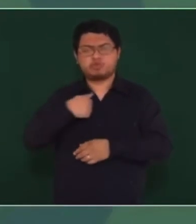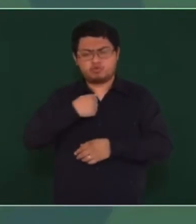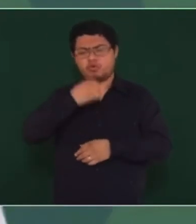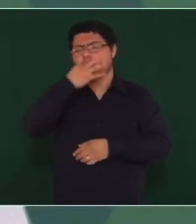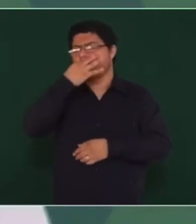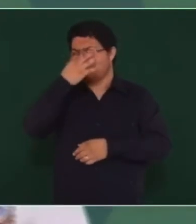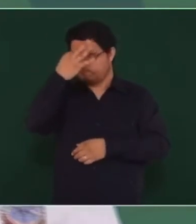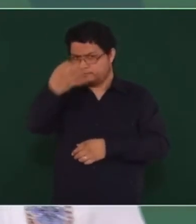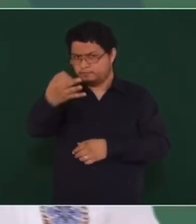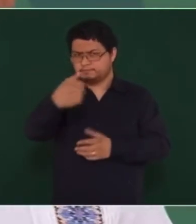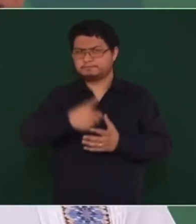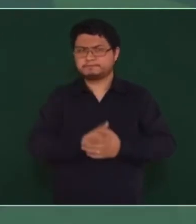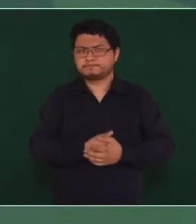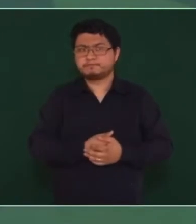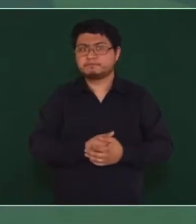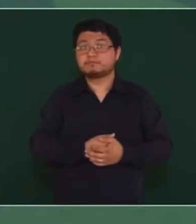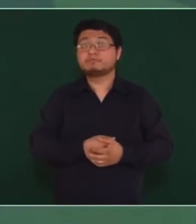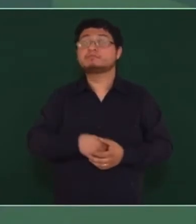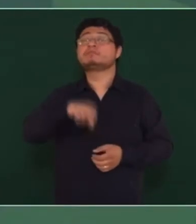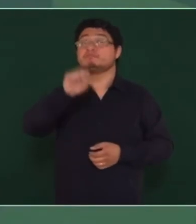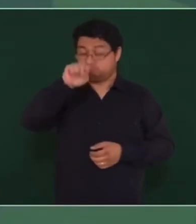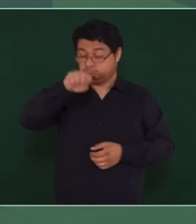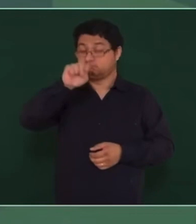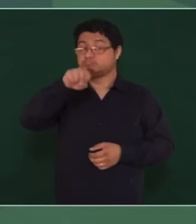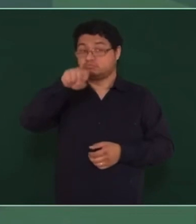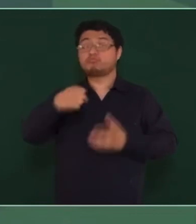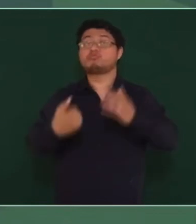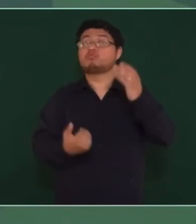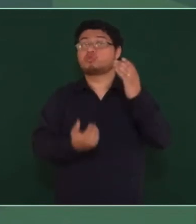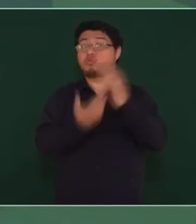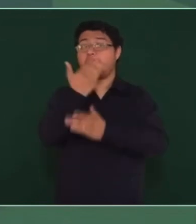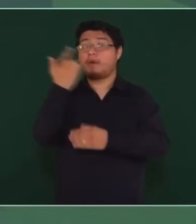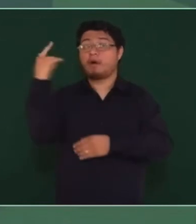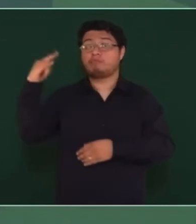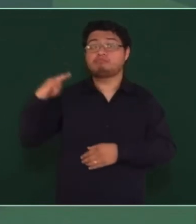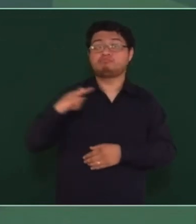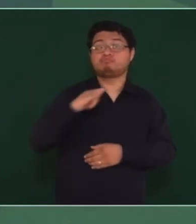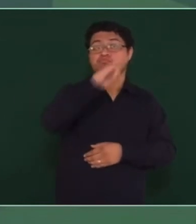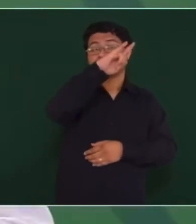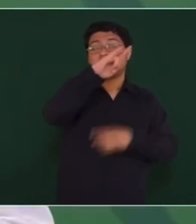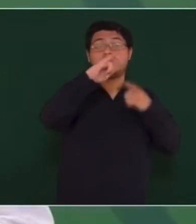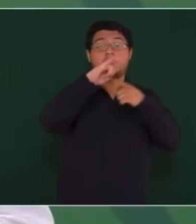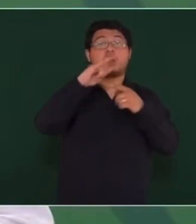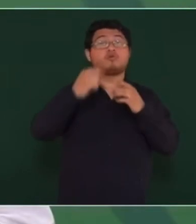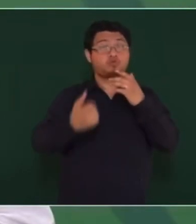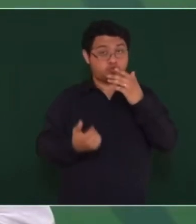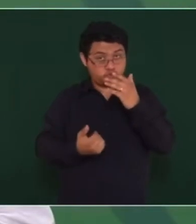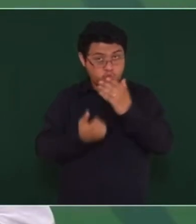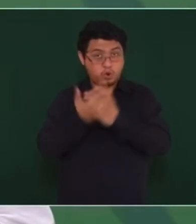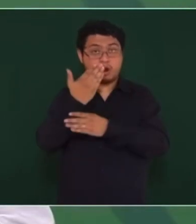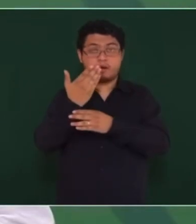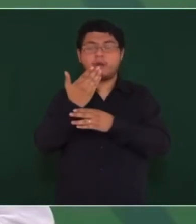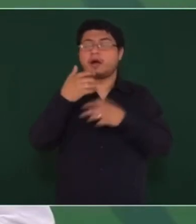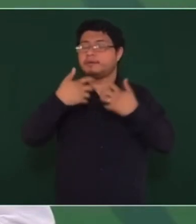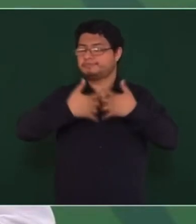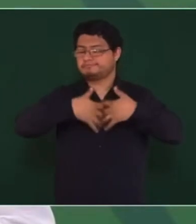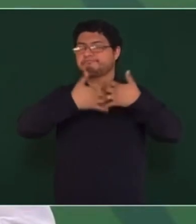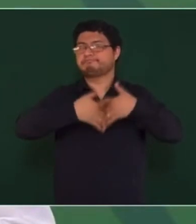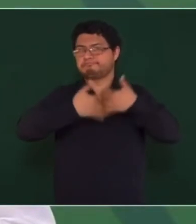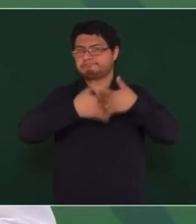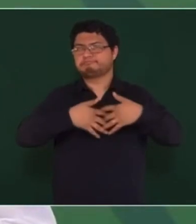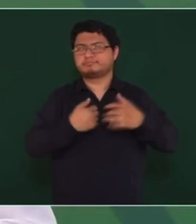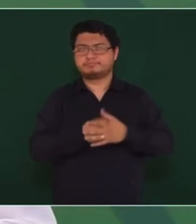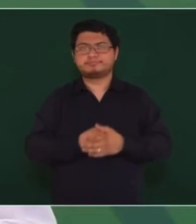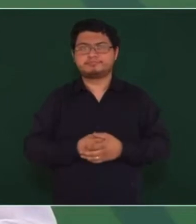sí va a haber una línea aérea nueva que